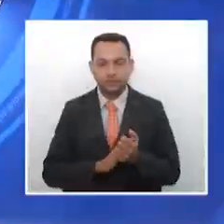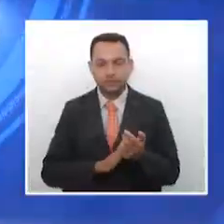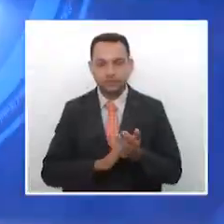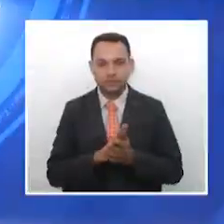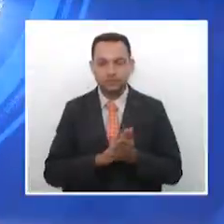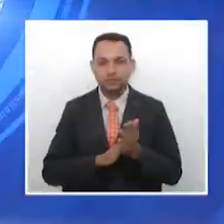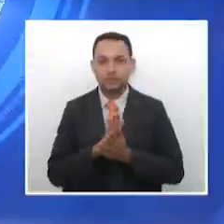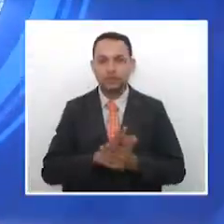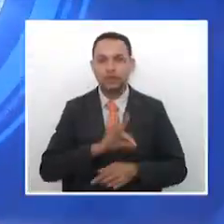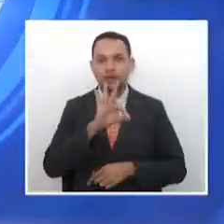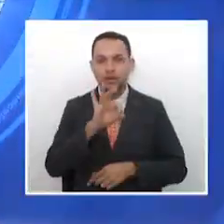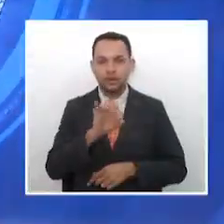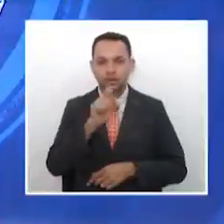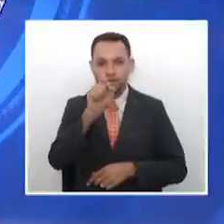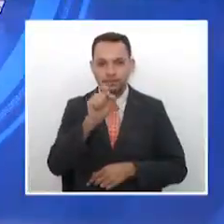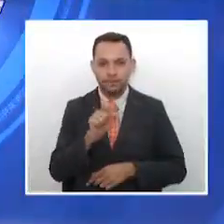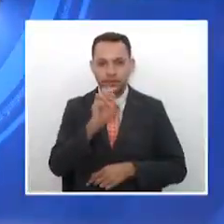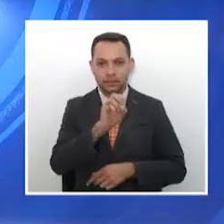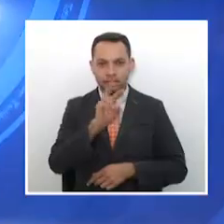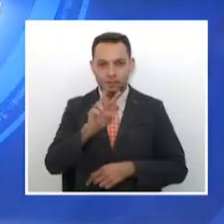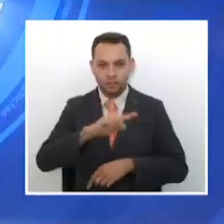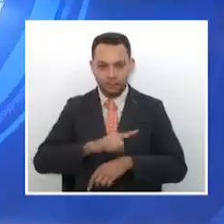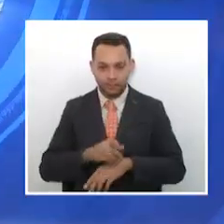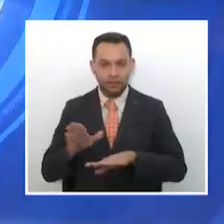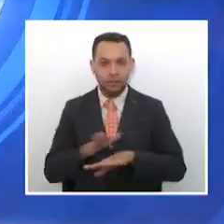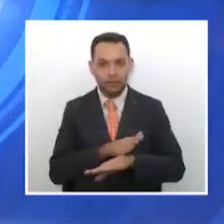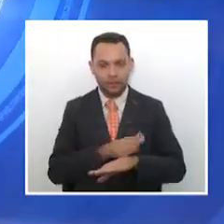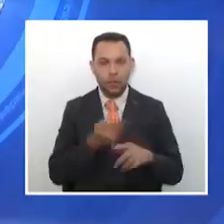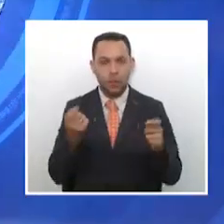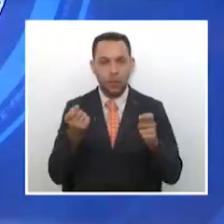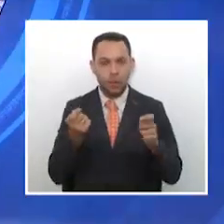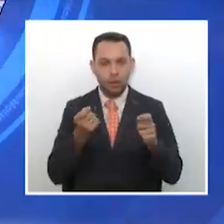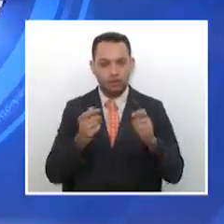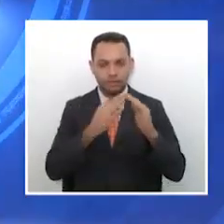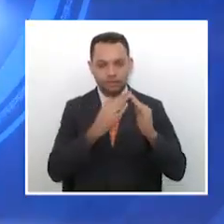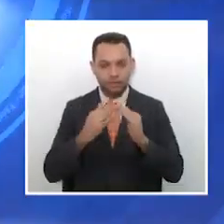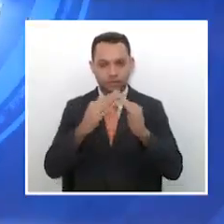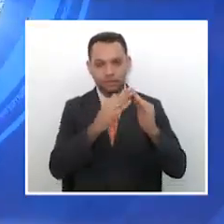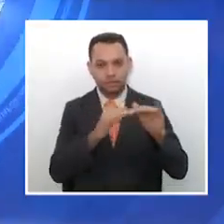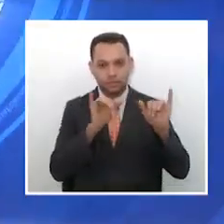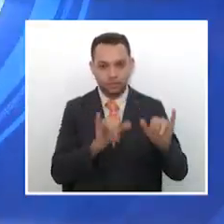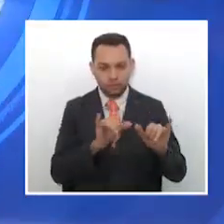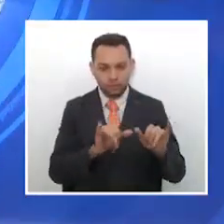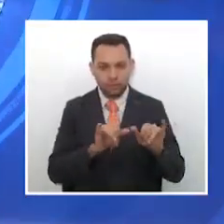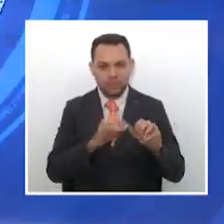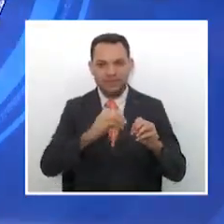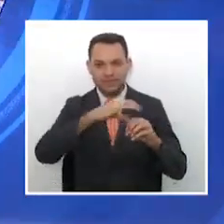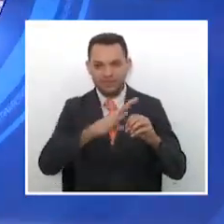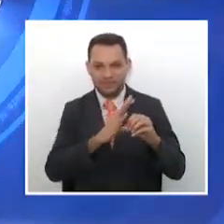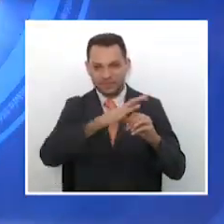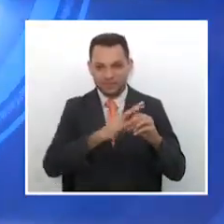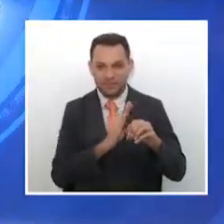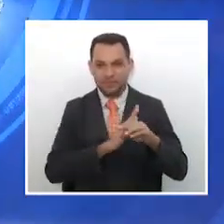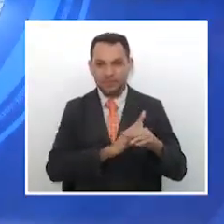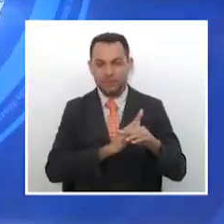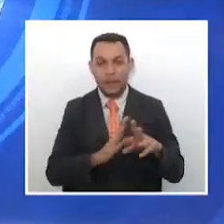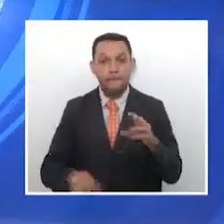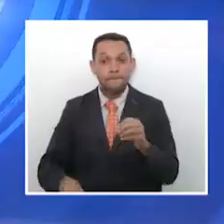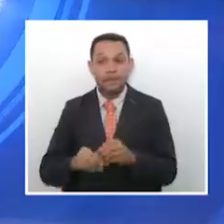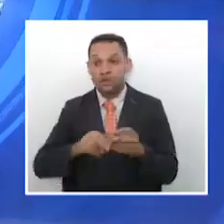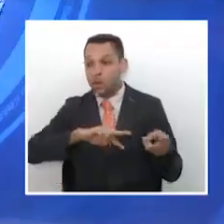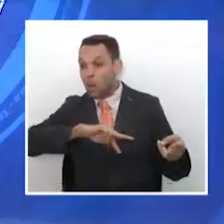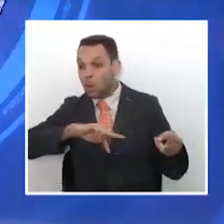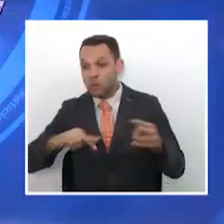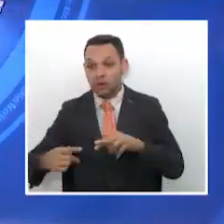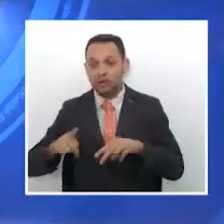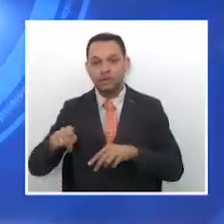8 o 2 minutos, a pesar de los esfuerzos por controlar la pandemia de la COVID-19 en Riseralda, hay otro tipo de enfermedades aún más peligrosas y que